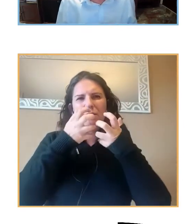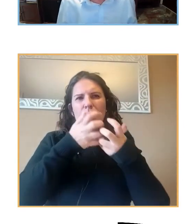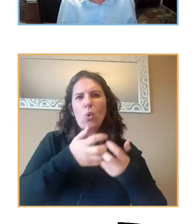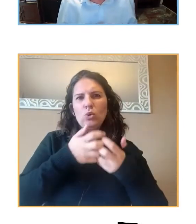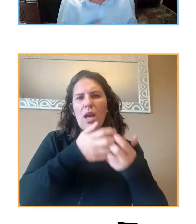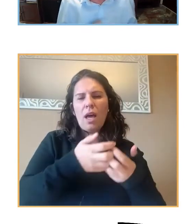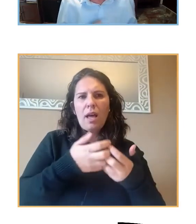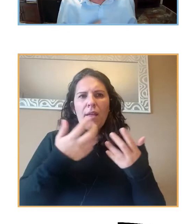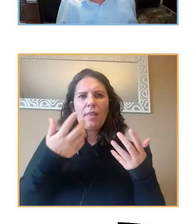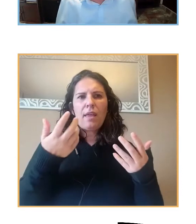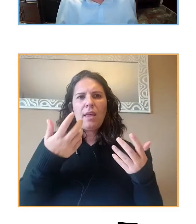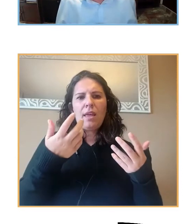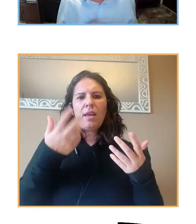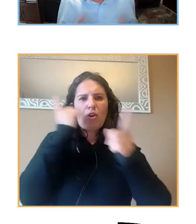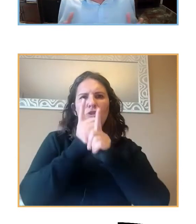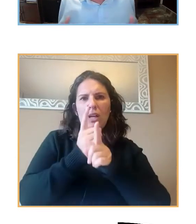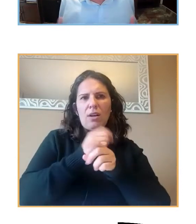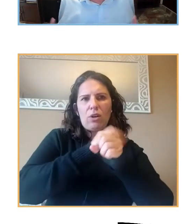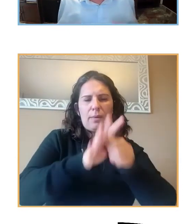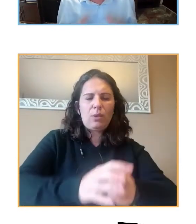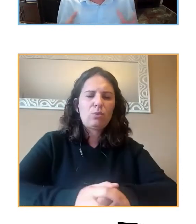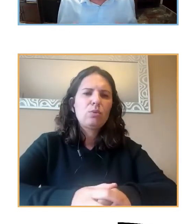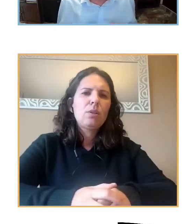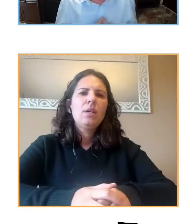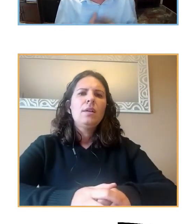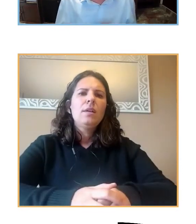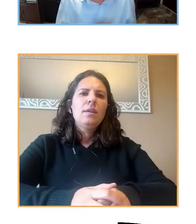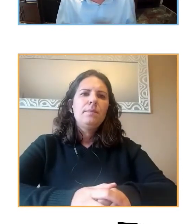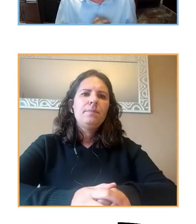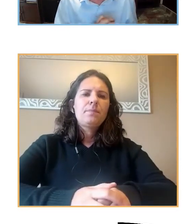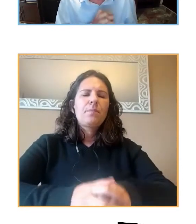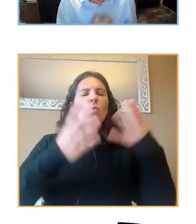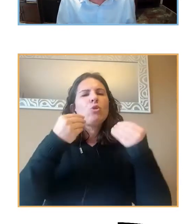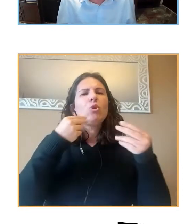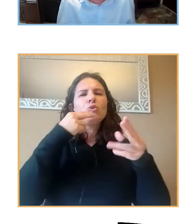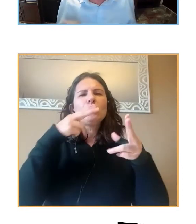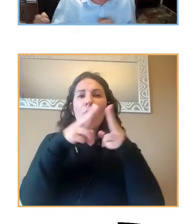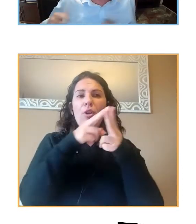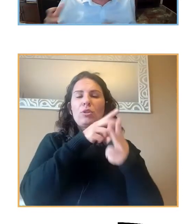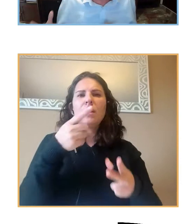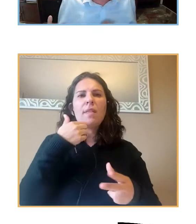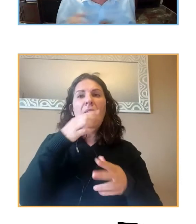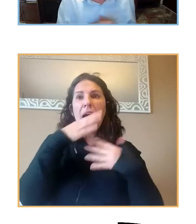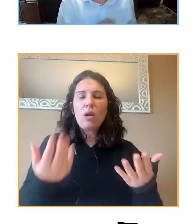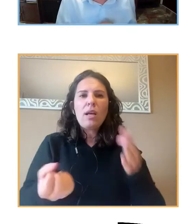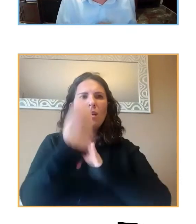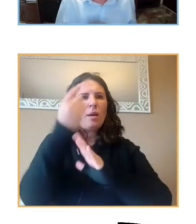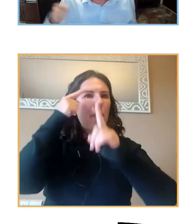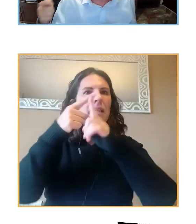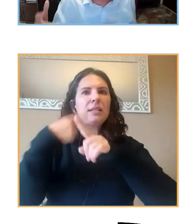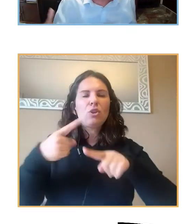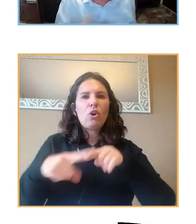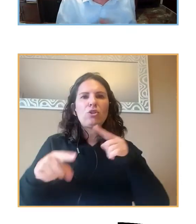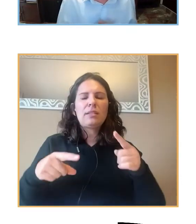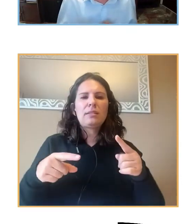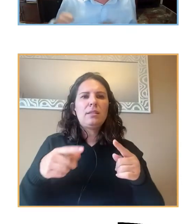contra el coronavirus. Muchos de ellos están abrumados por la cantidad de ilusiones y metas que ahora no saben si podrán realizar en